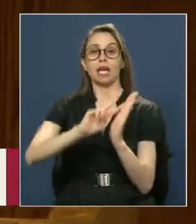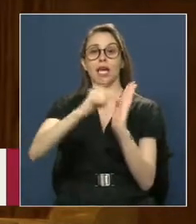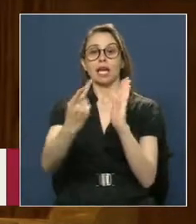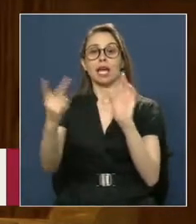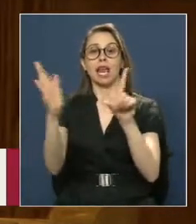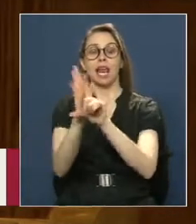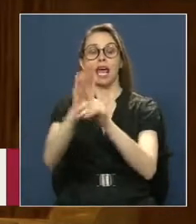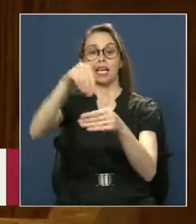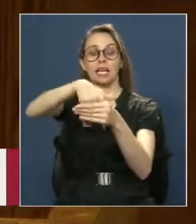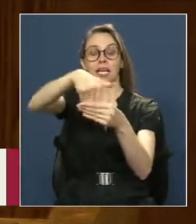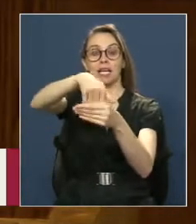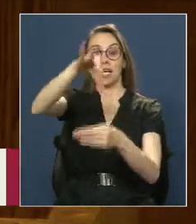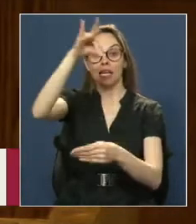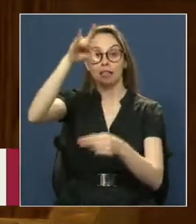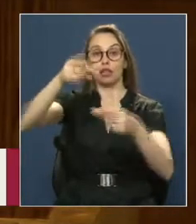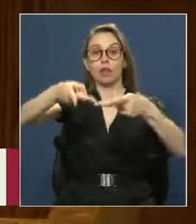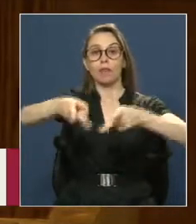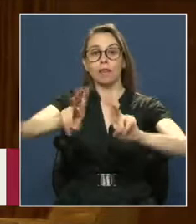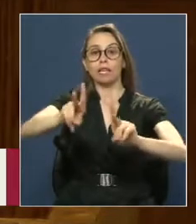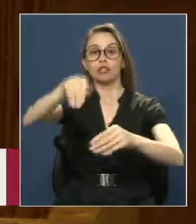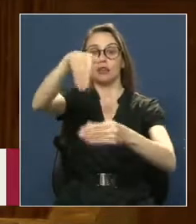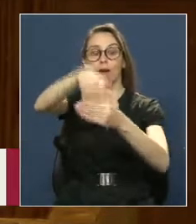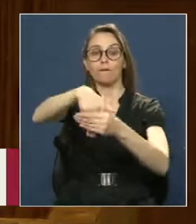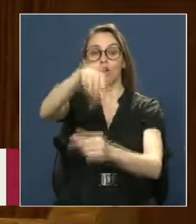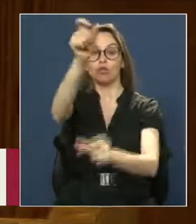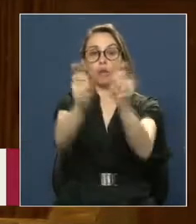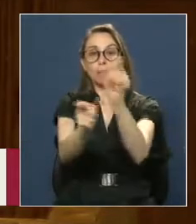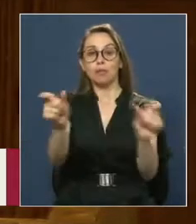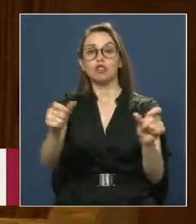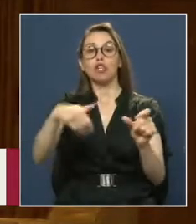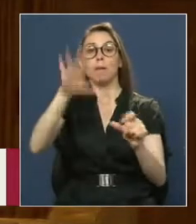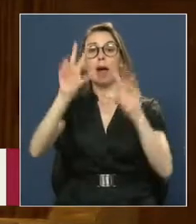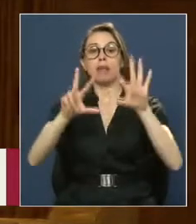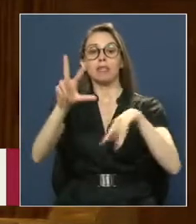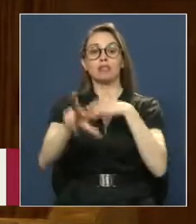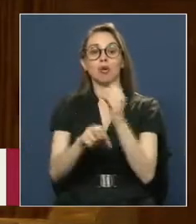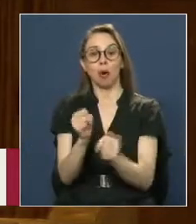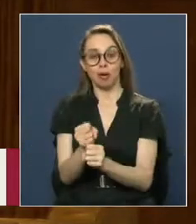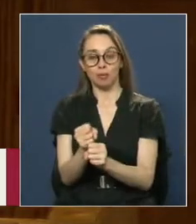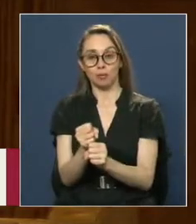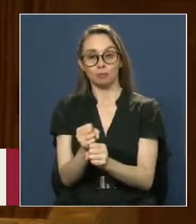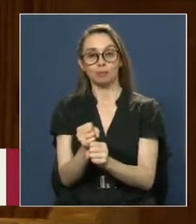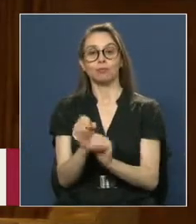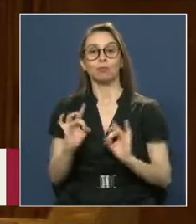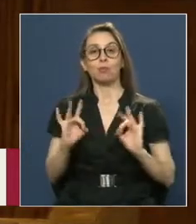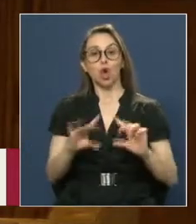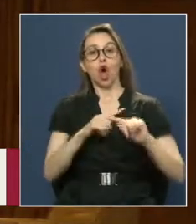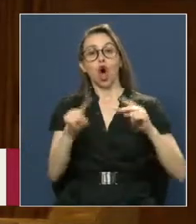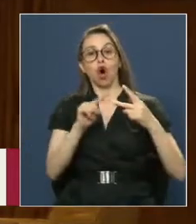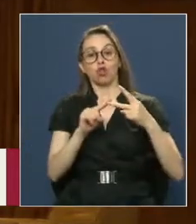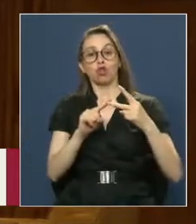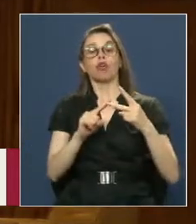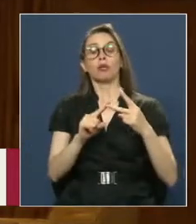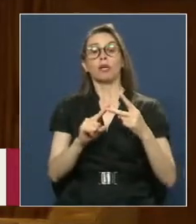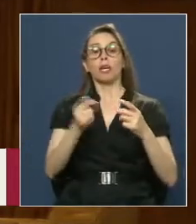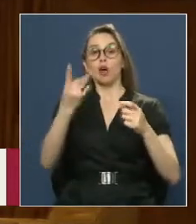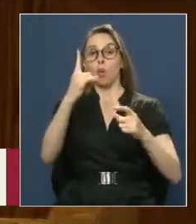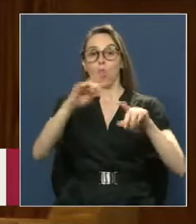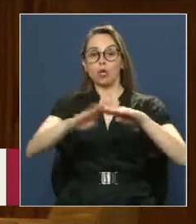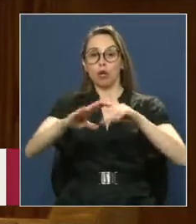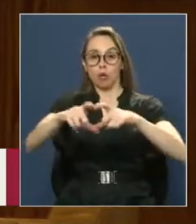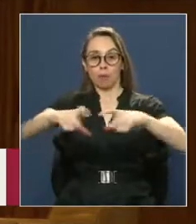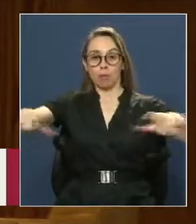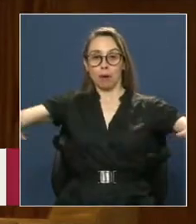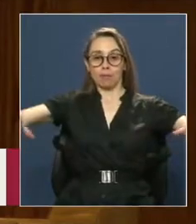la ley De elecciones Que estableció El derecho A voto De las personas Mayores De 18 años La que estableció También la cédula Única